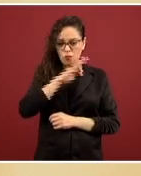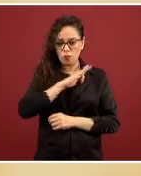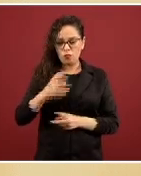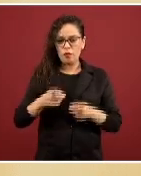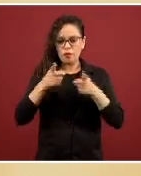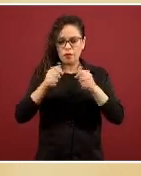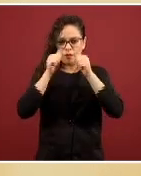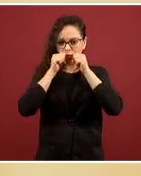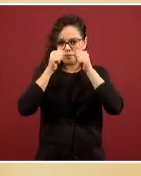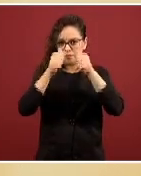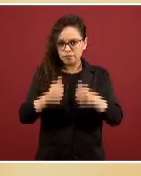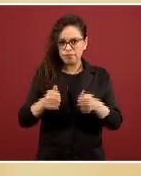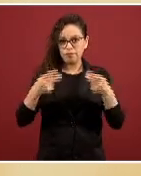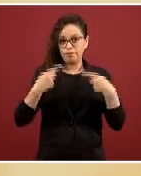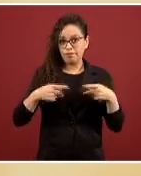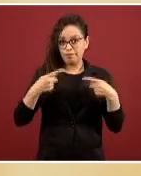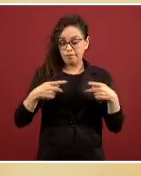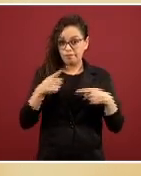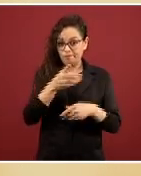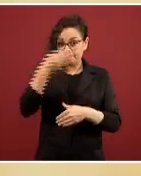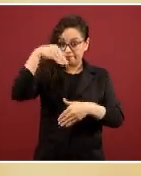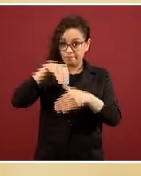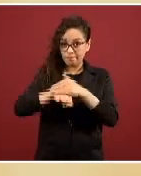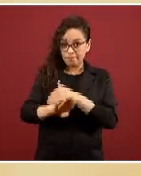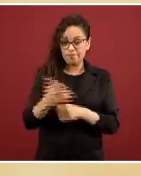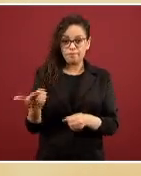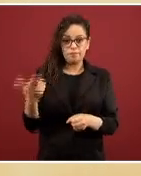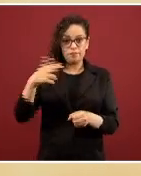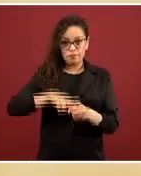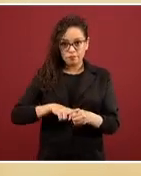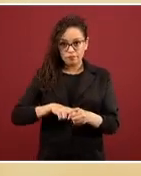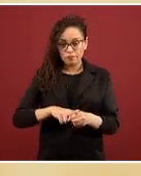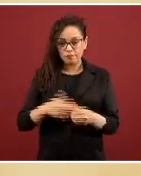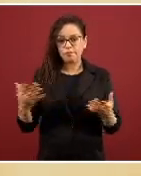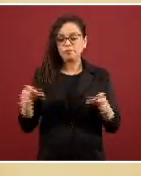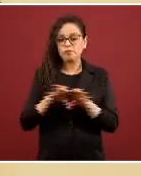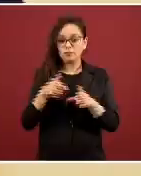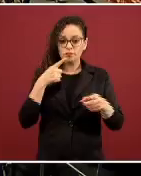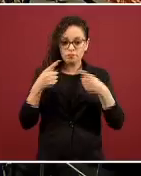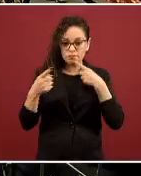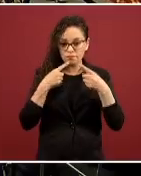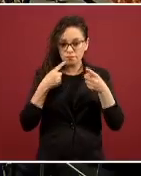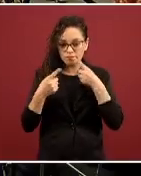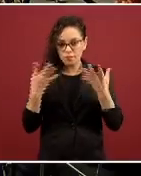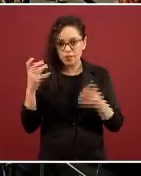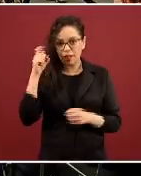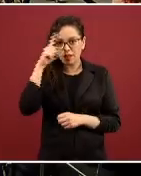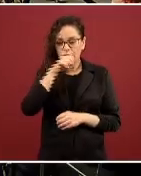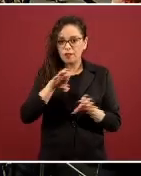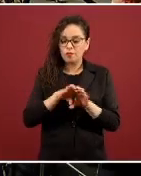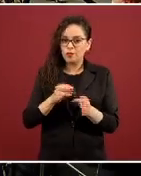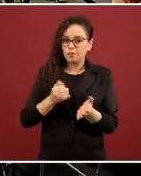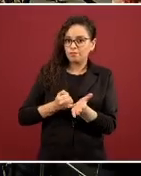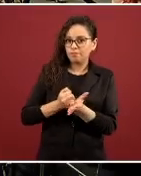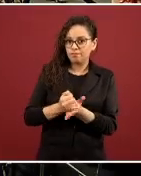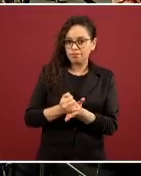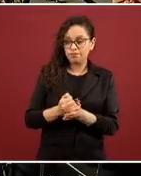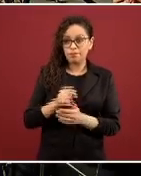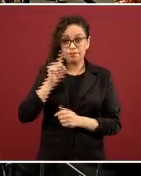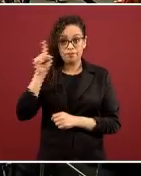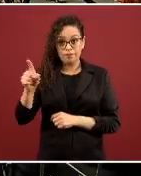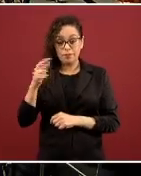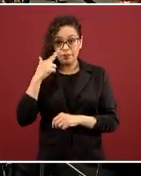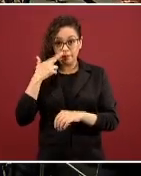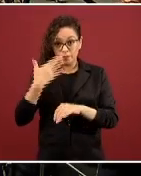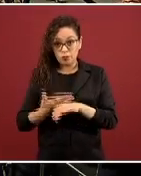la decisión de pacientes que sean internados y para decisiones difíciles al final de la vida, que no sea una responsabilidad necesariamente del médico